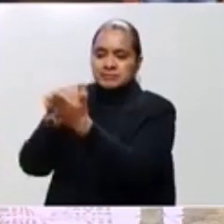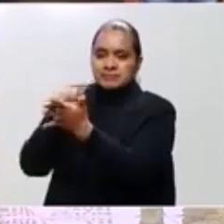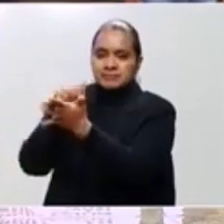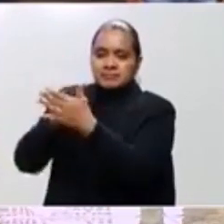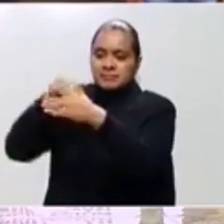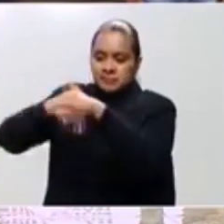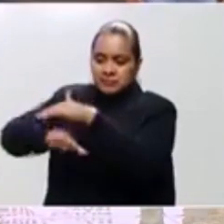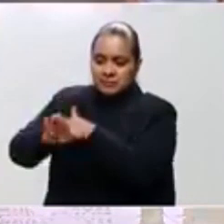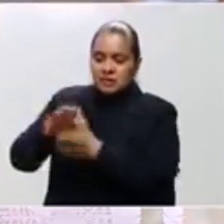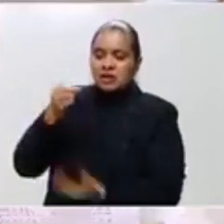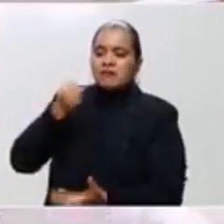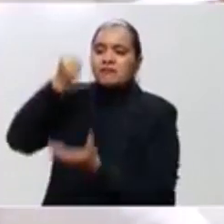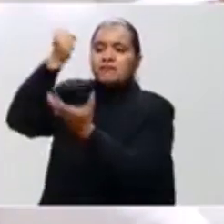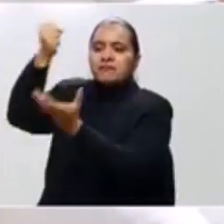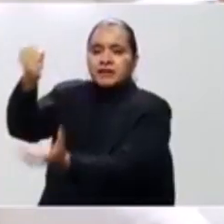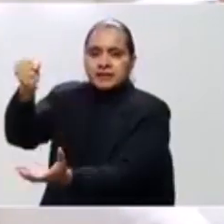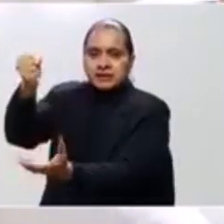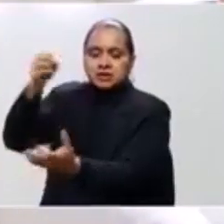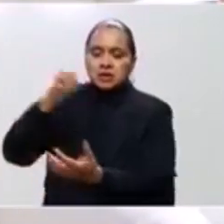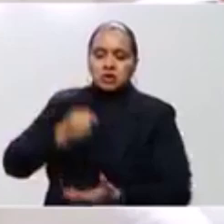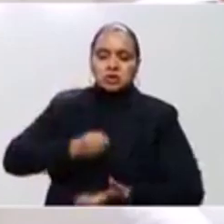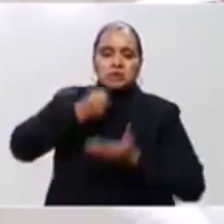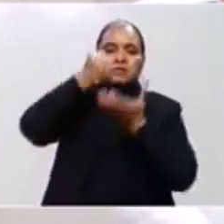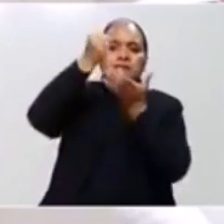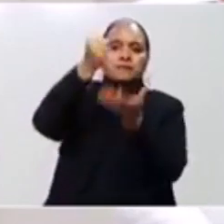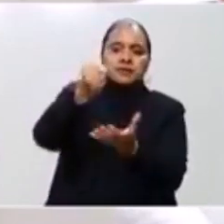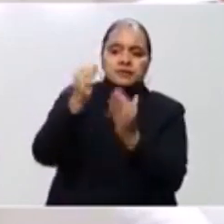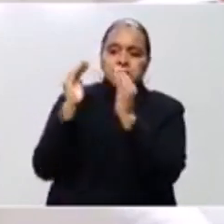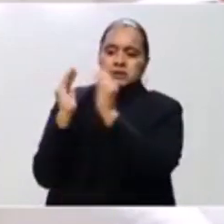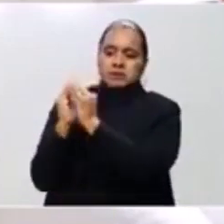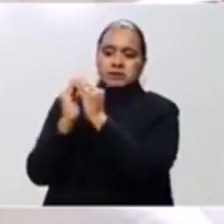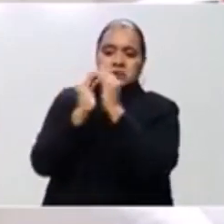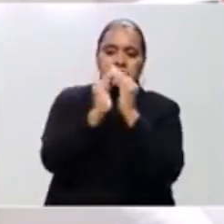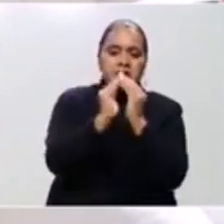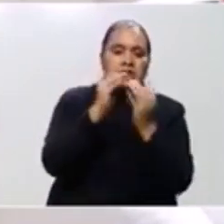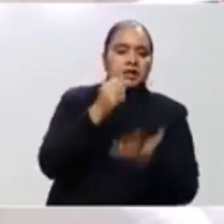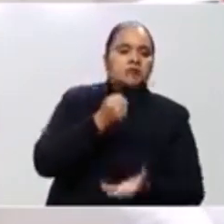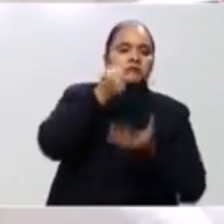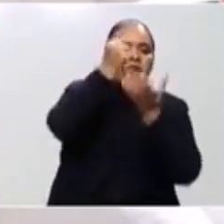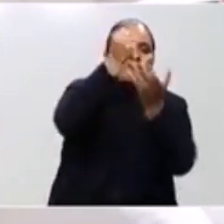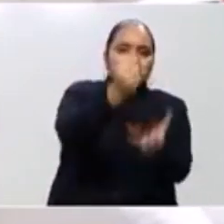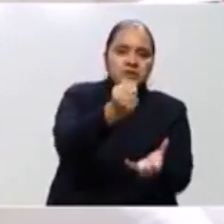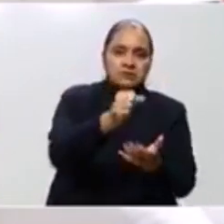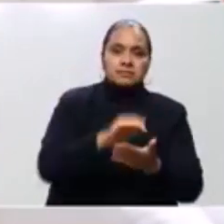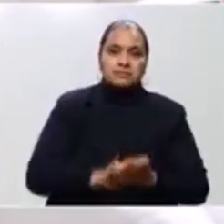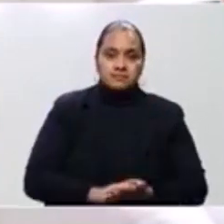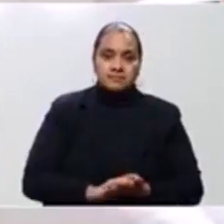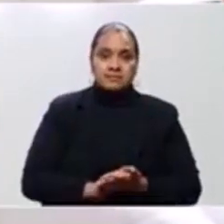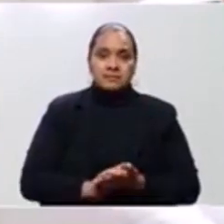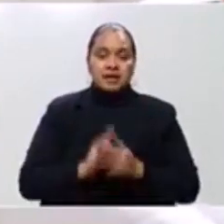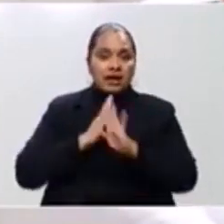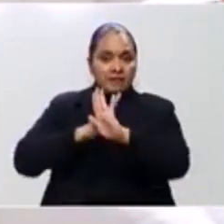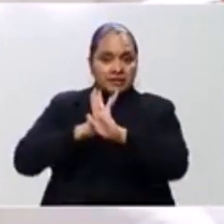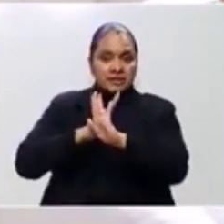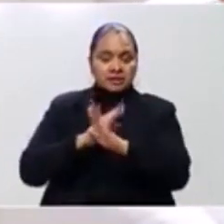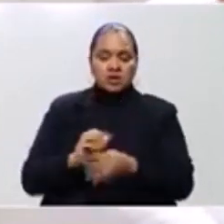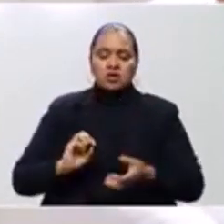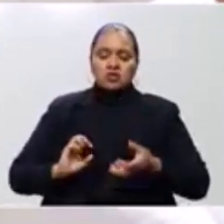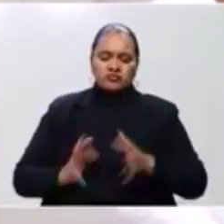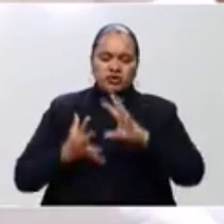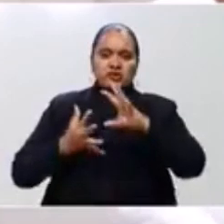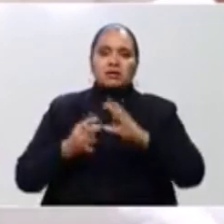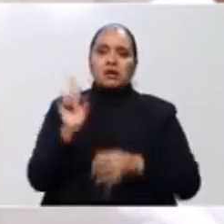así evitaremos aglomeración o cualquier otro problema. Queremos ser precisos,